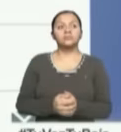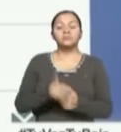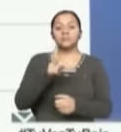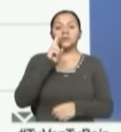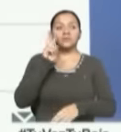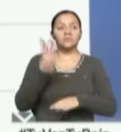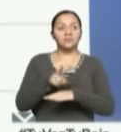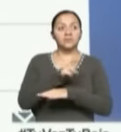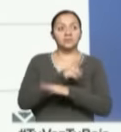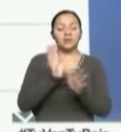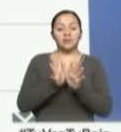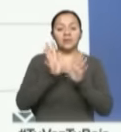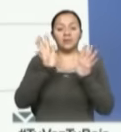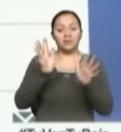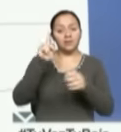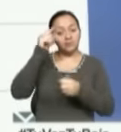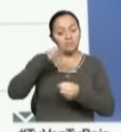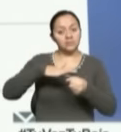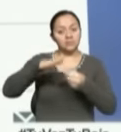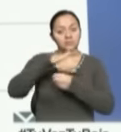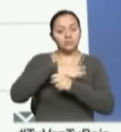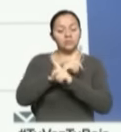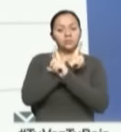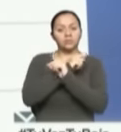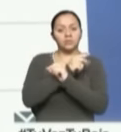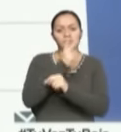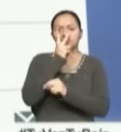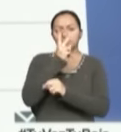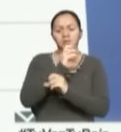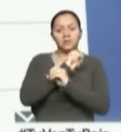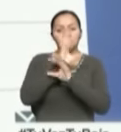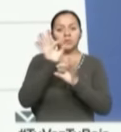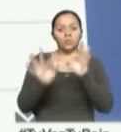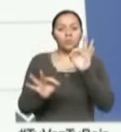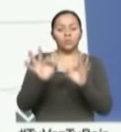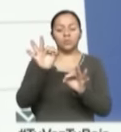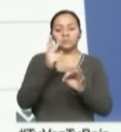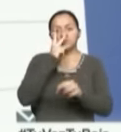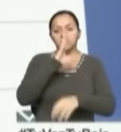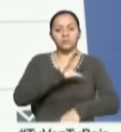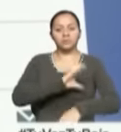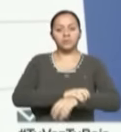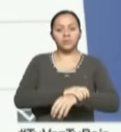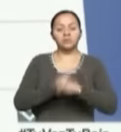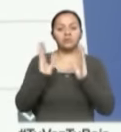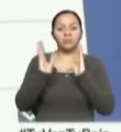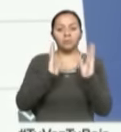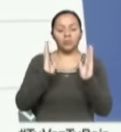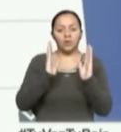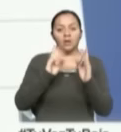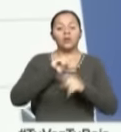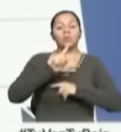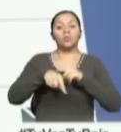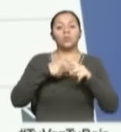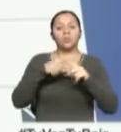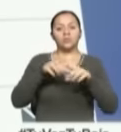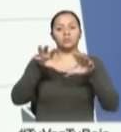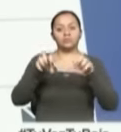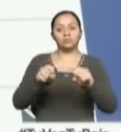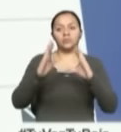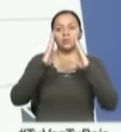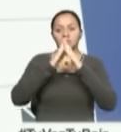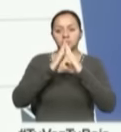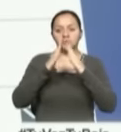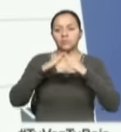Fiscalía General del Estado, en su cuenta de Twitter, señaló que la jueza dictó prisión preventiva, además de la incautación de sus